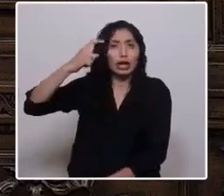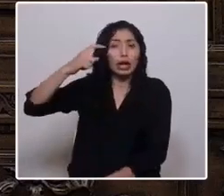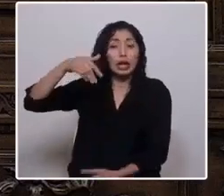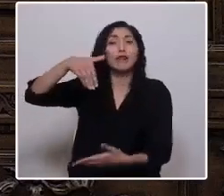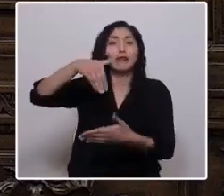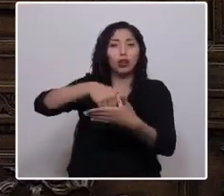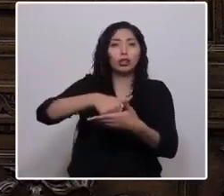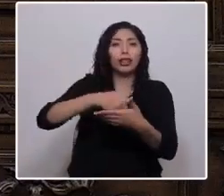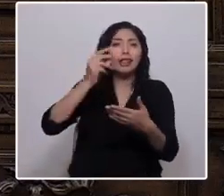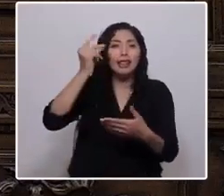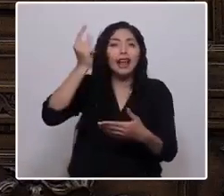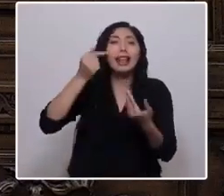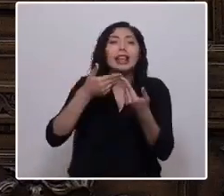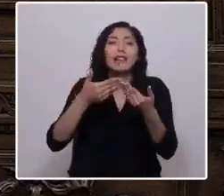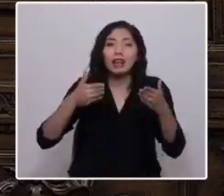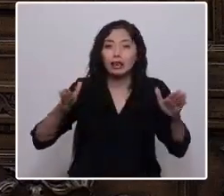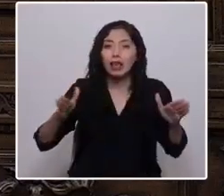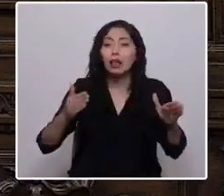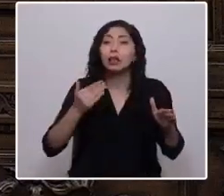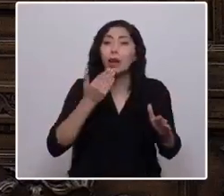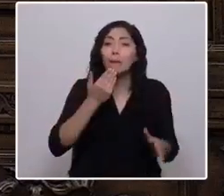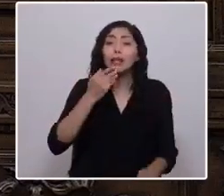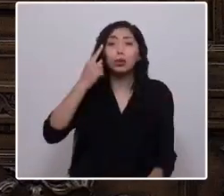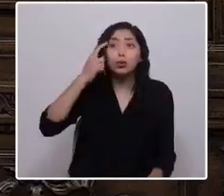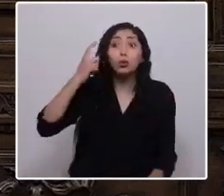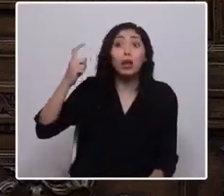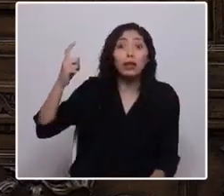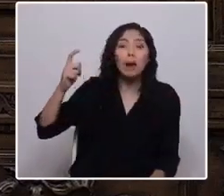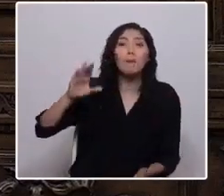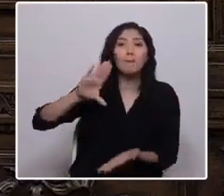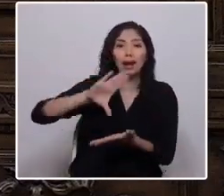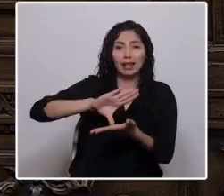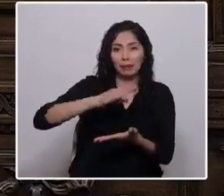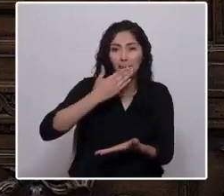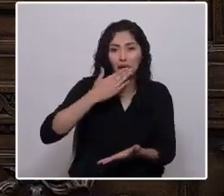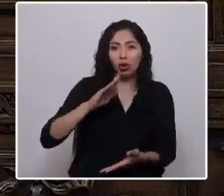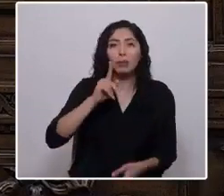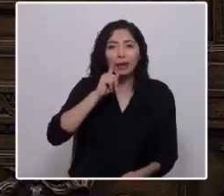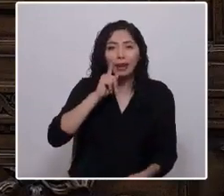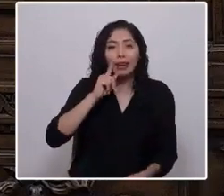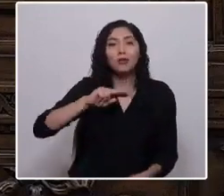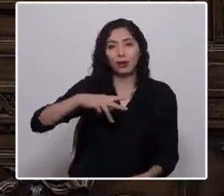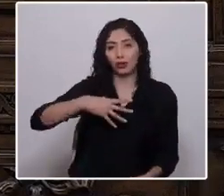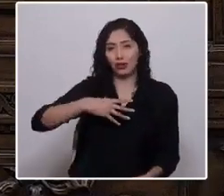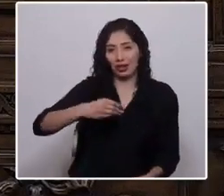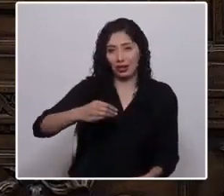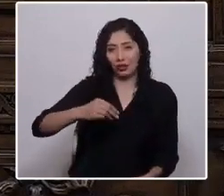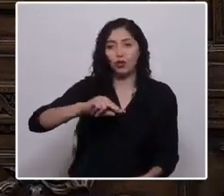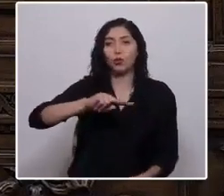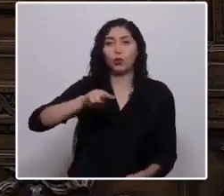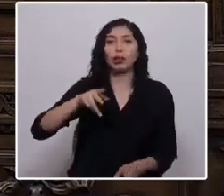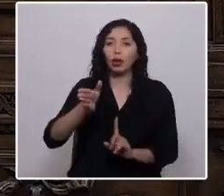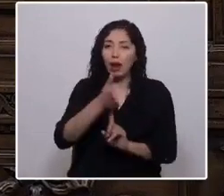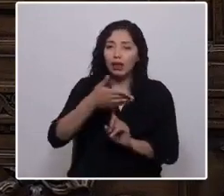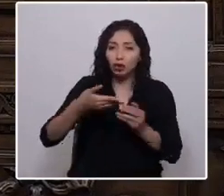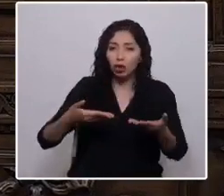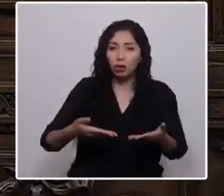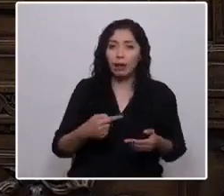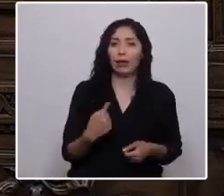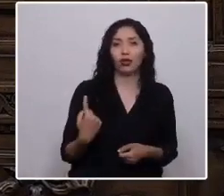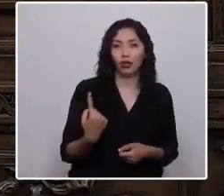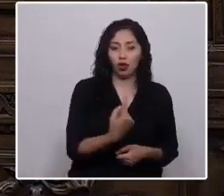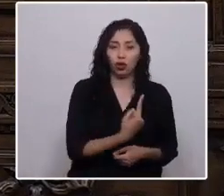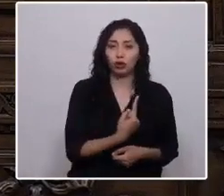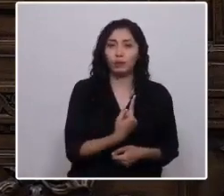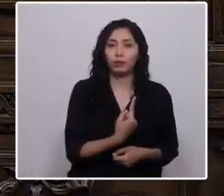libertad y de nuestros sueños para un país mejor, para nuestros hijos, para nuestra nación, para todos. Millones de